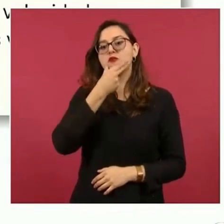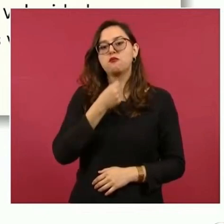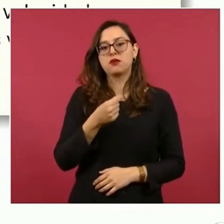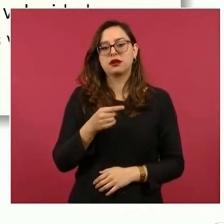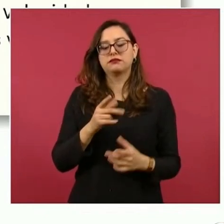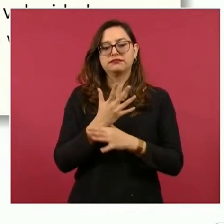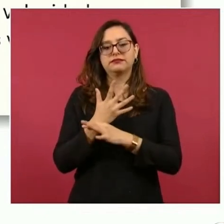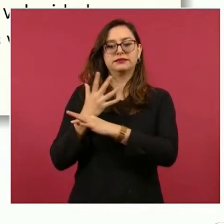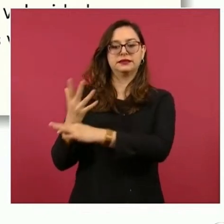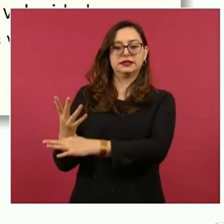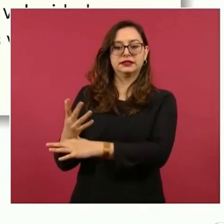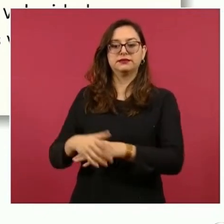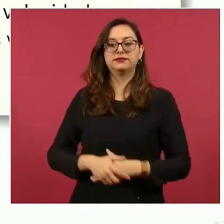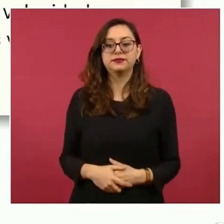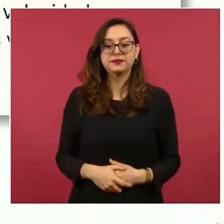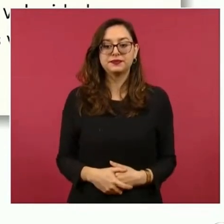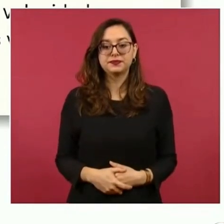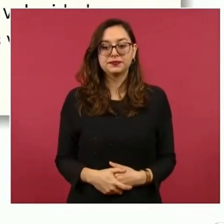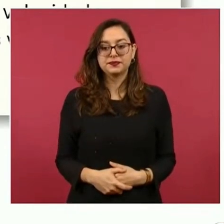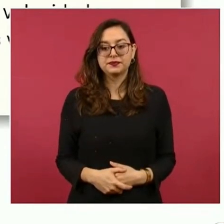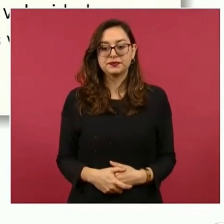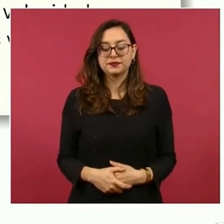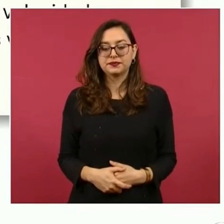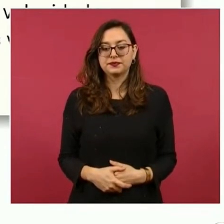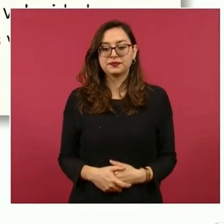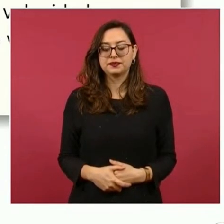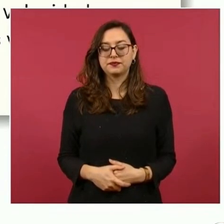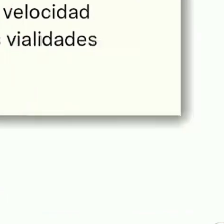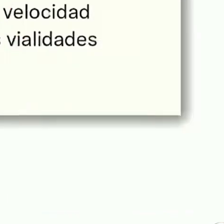Guerrero y Oaxaca ¿no?